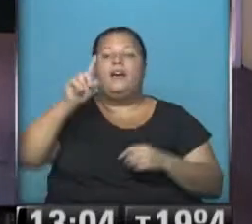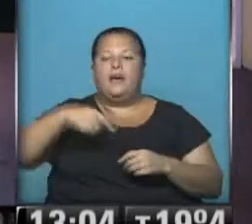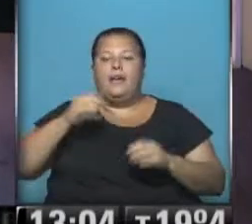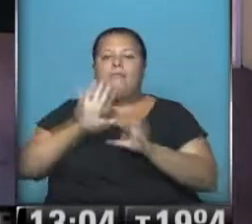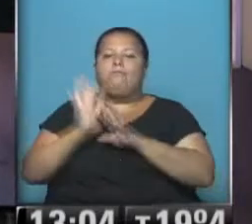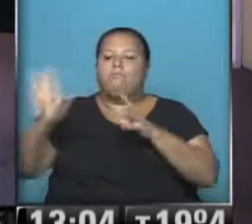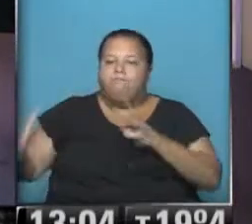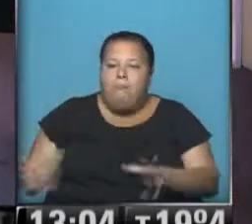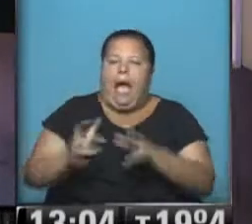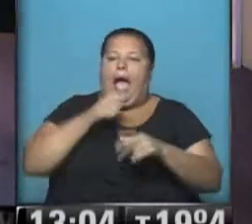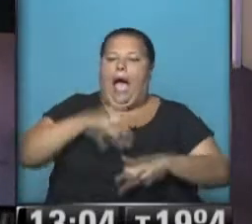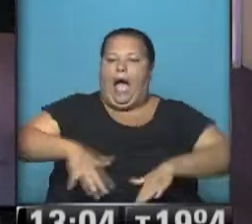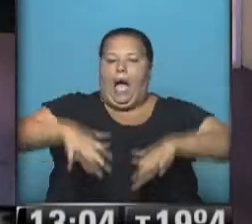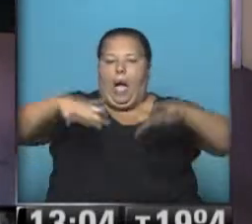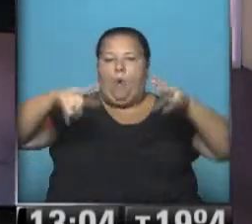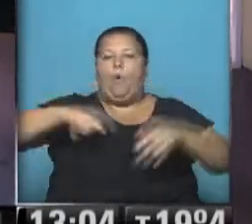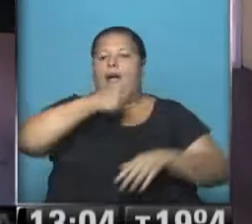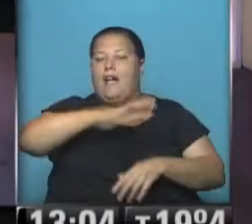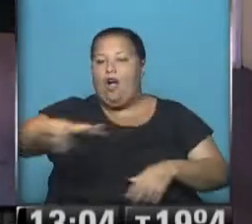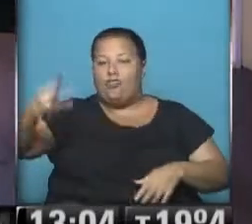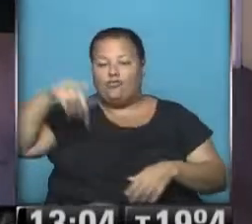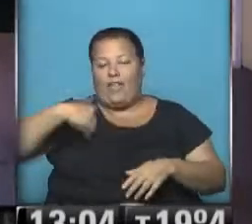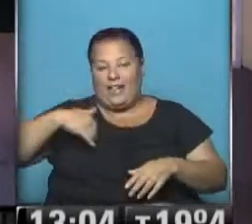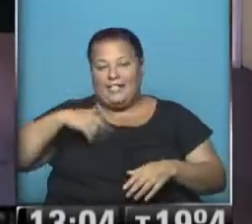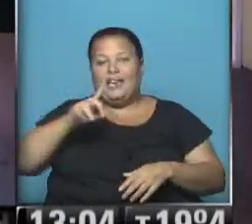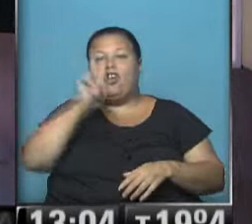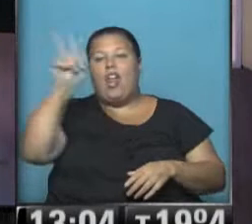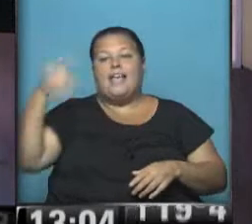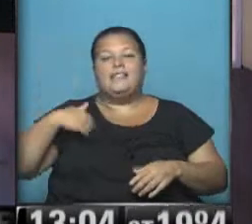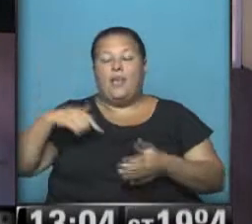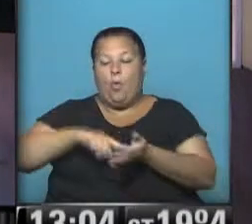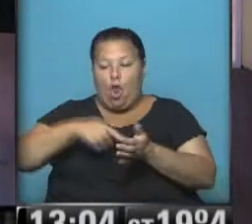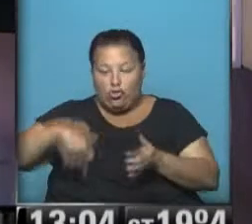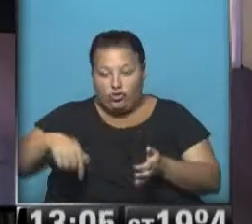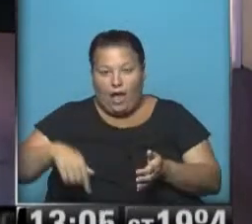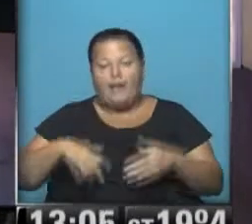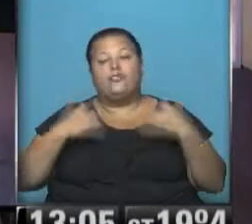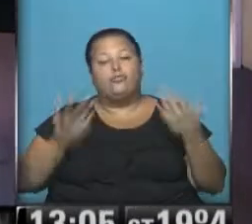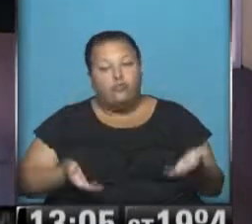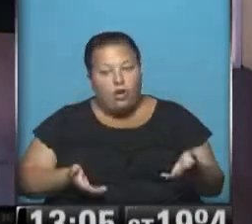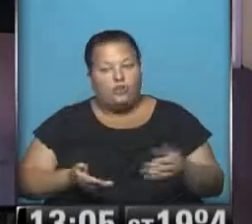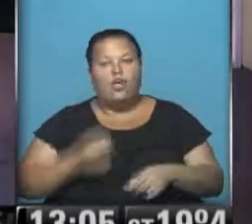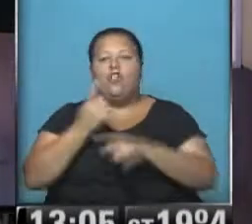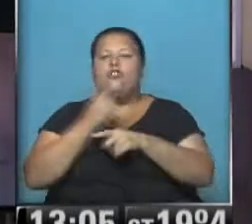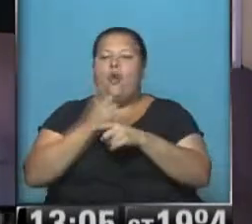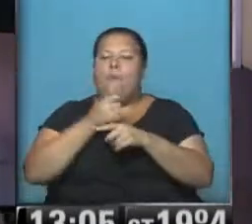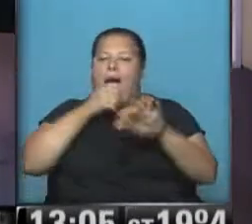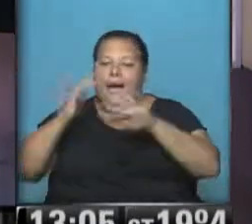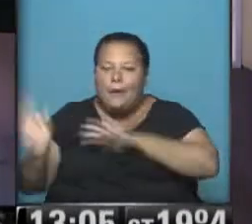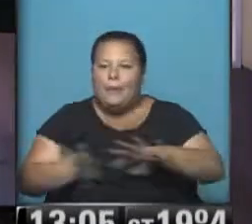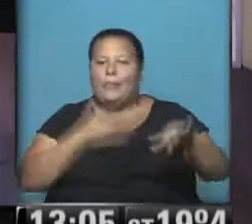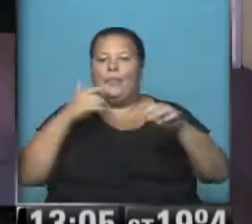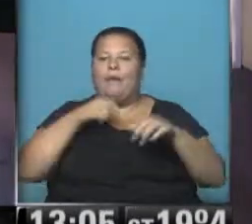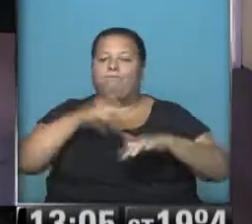amontona el agua sobre la costa argentina en el noreste de la provincia de Buenos Aires. Por lo tanto, no le permite al agua que